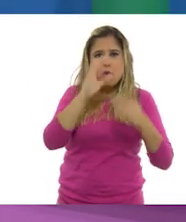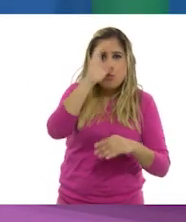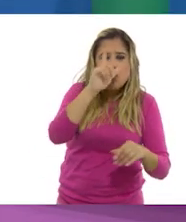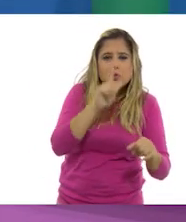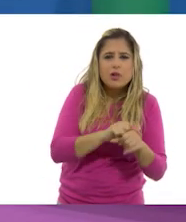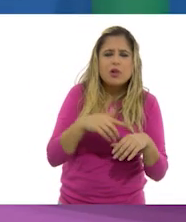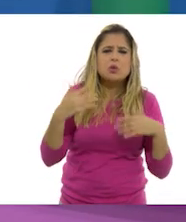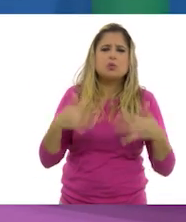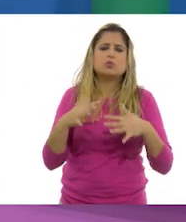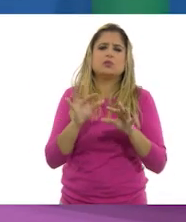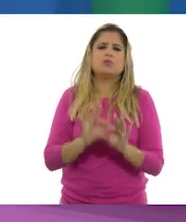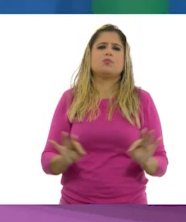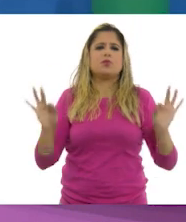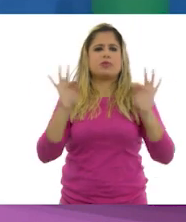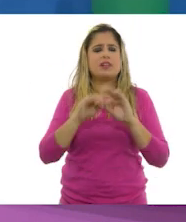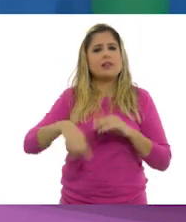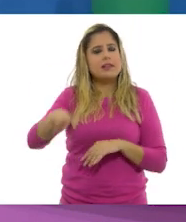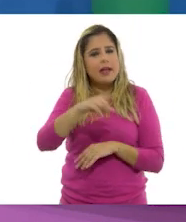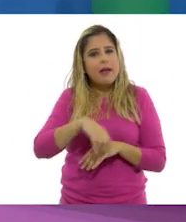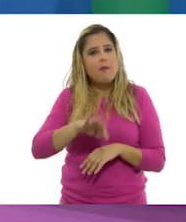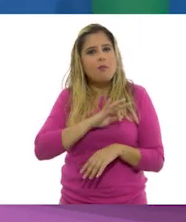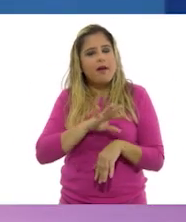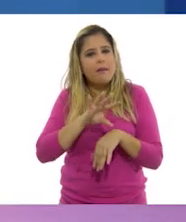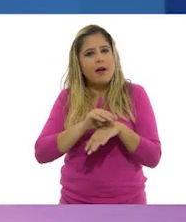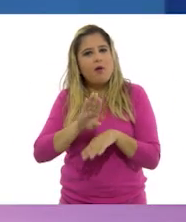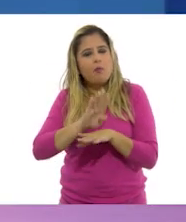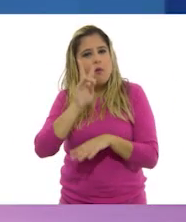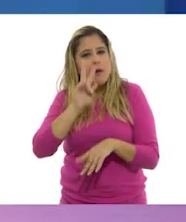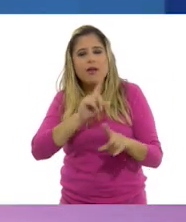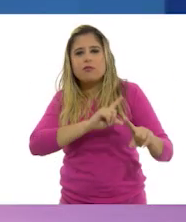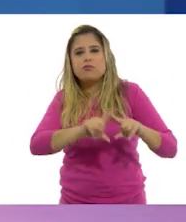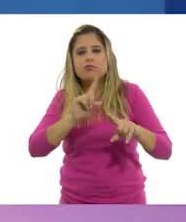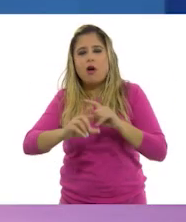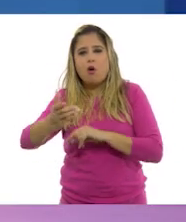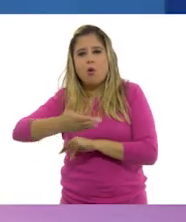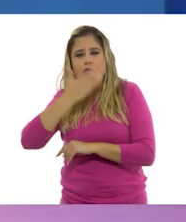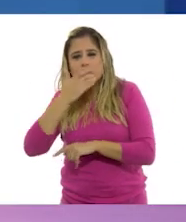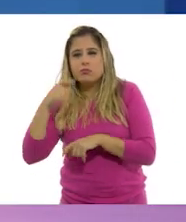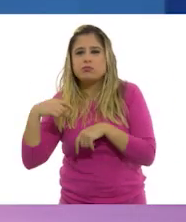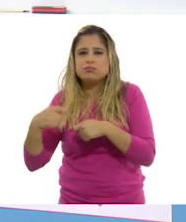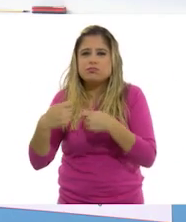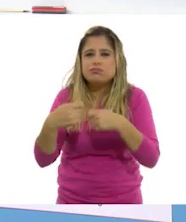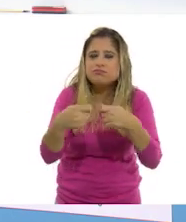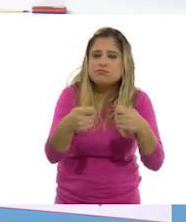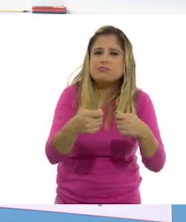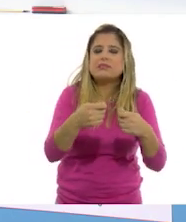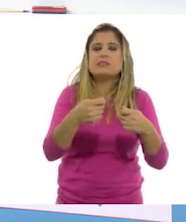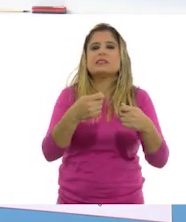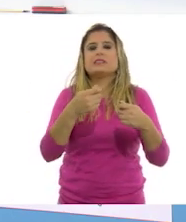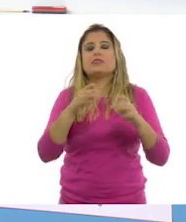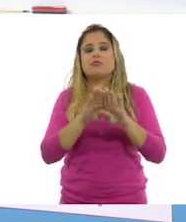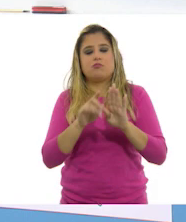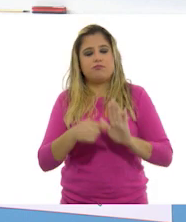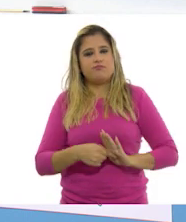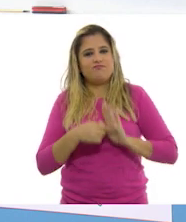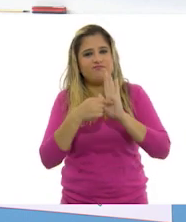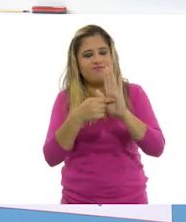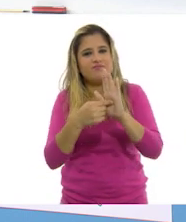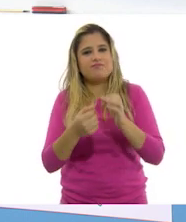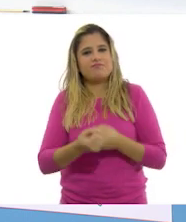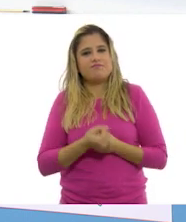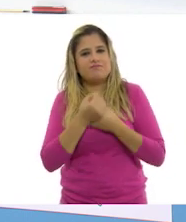relevante, ya que nos permite considerar la diversidad de costumbres, tradiciones, manifestaciones